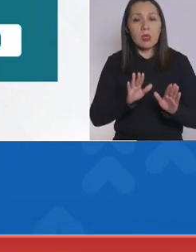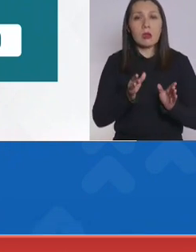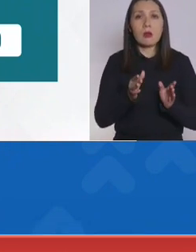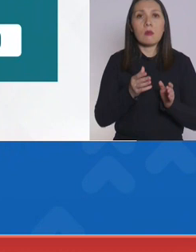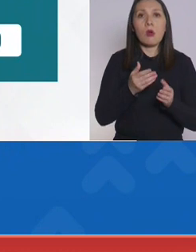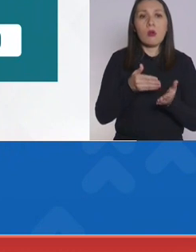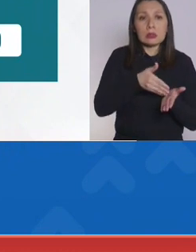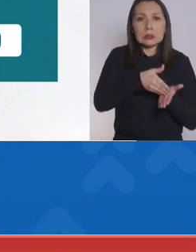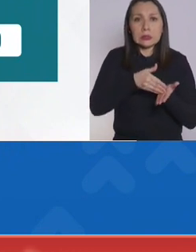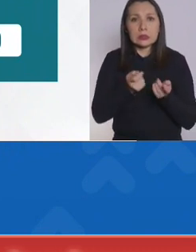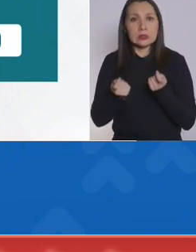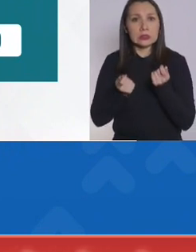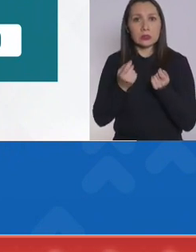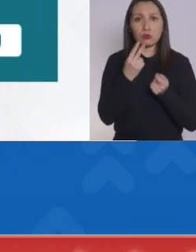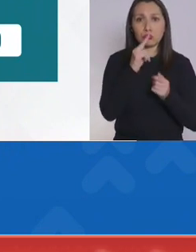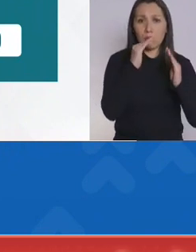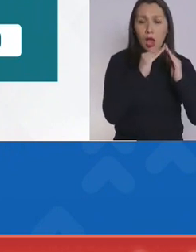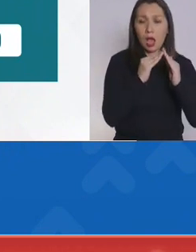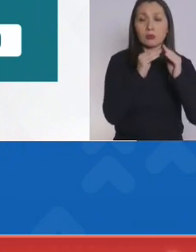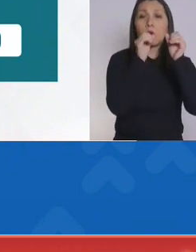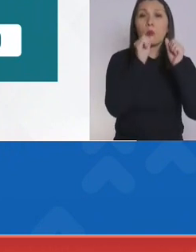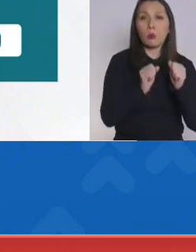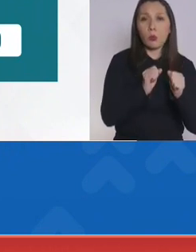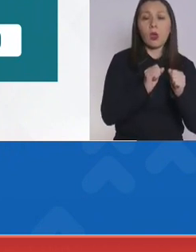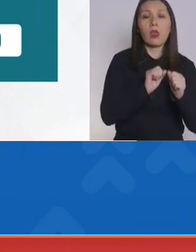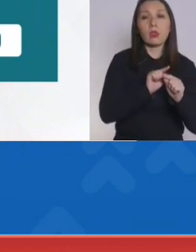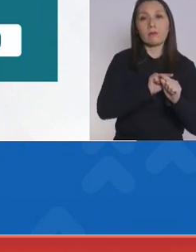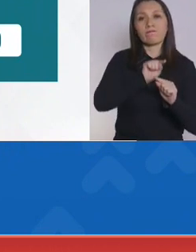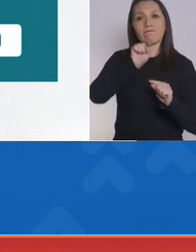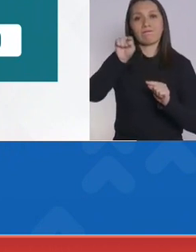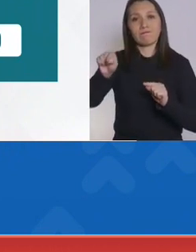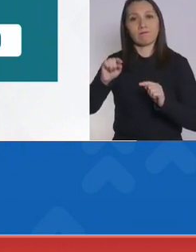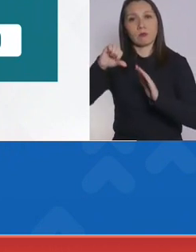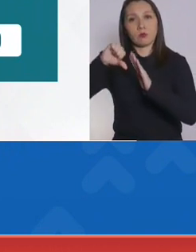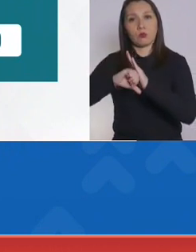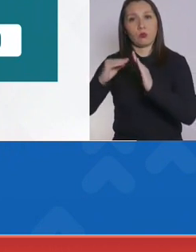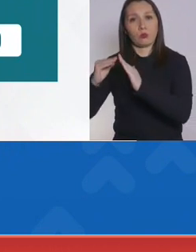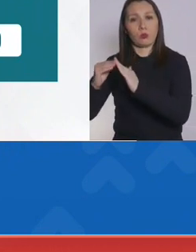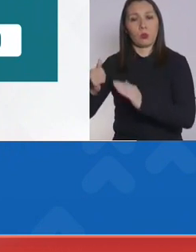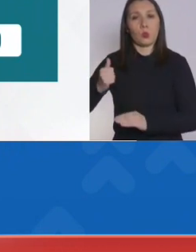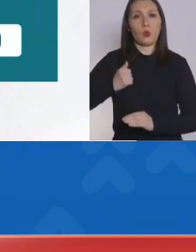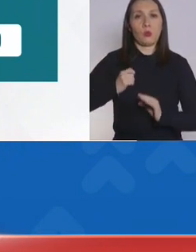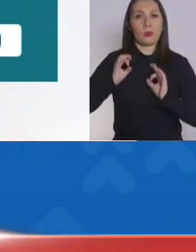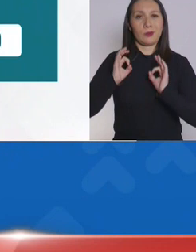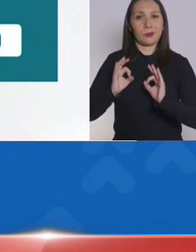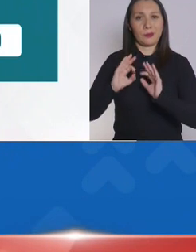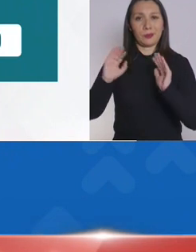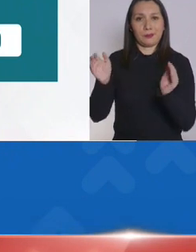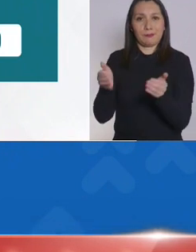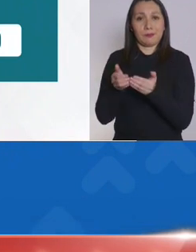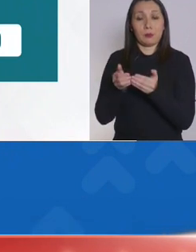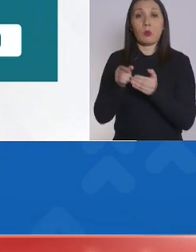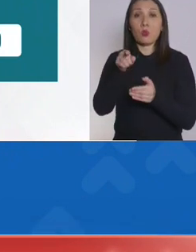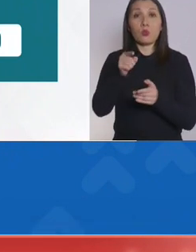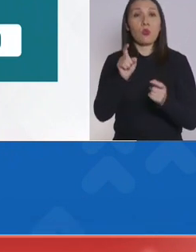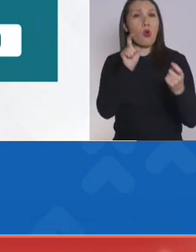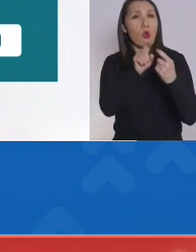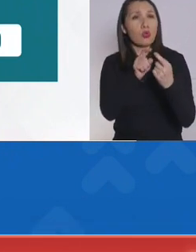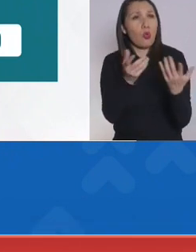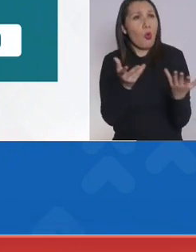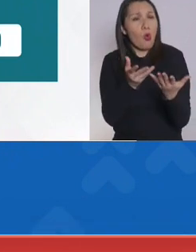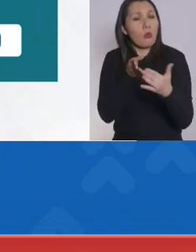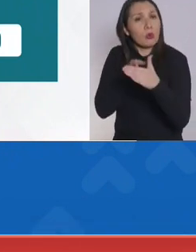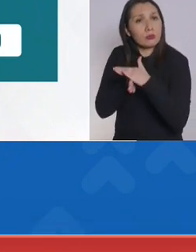situación de vulnerabilidad de su hogar, pueda realizar una cuarentena de forma efectiva. Para tomar en contacto y poder